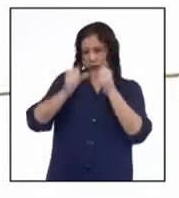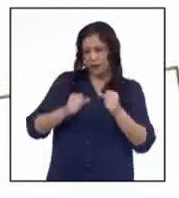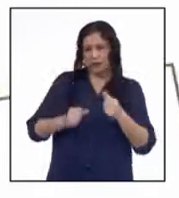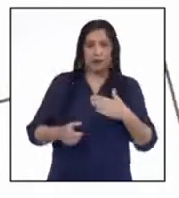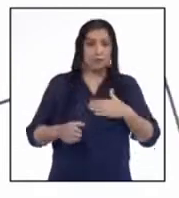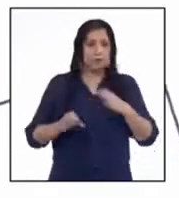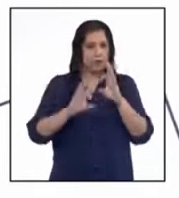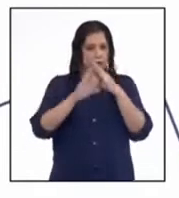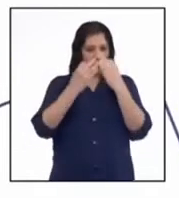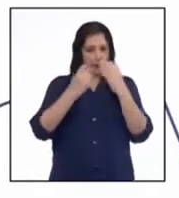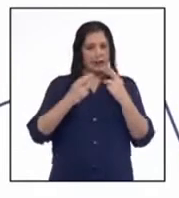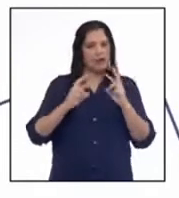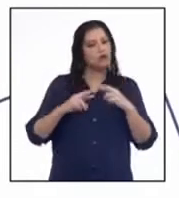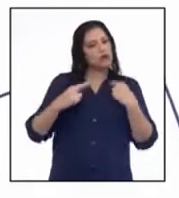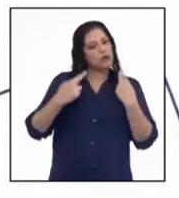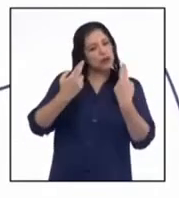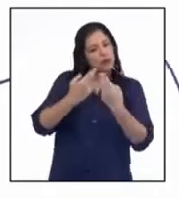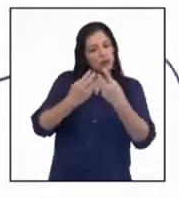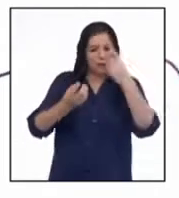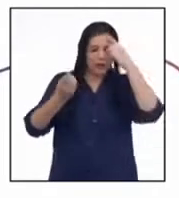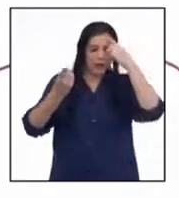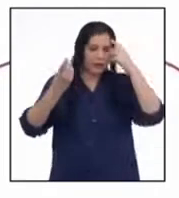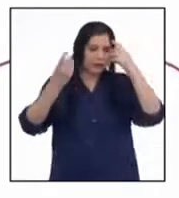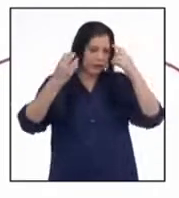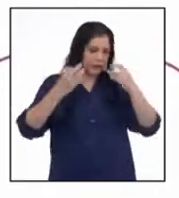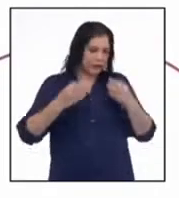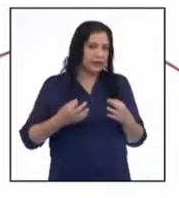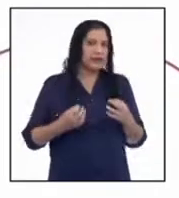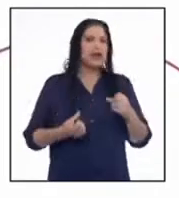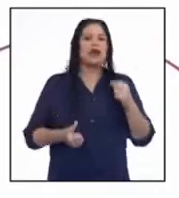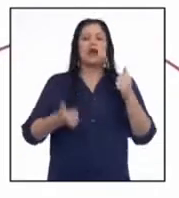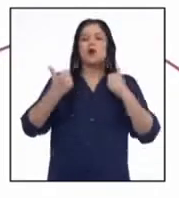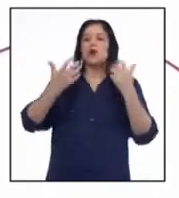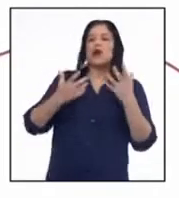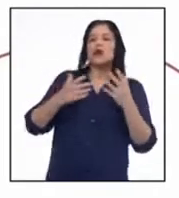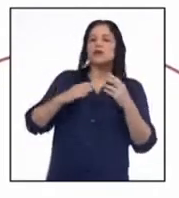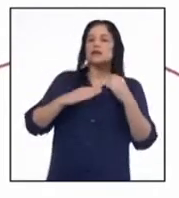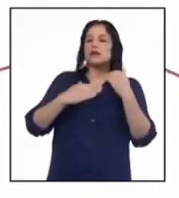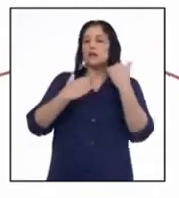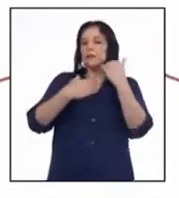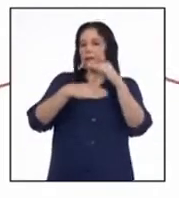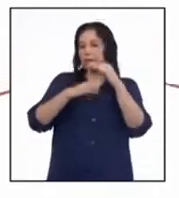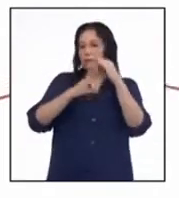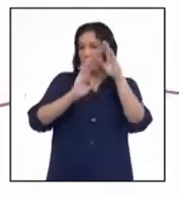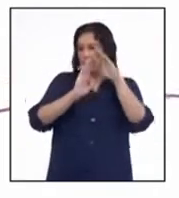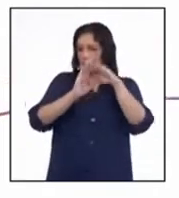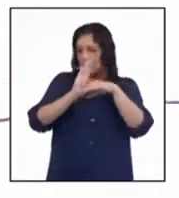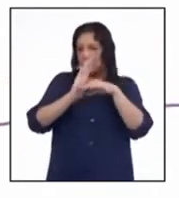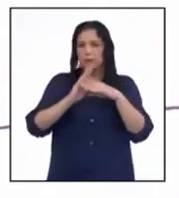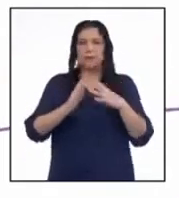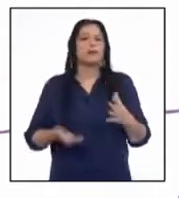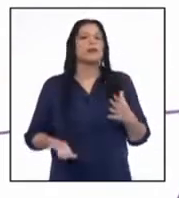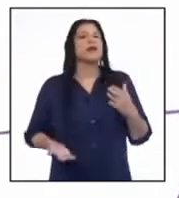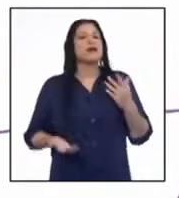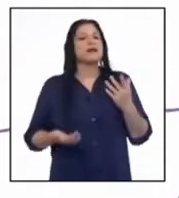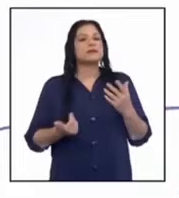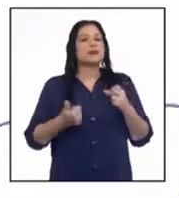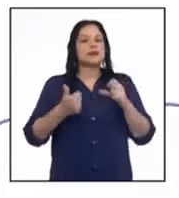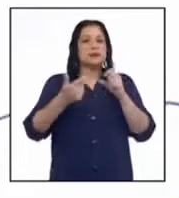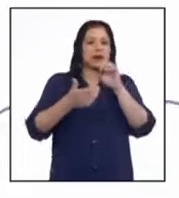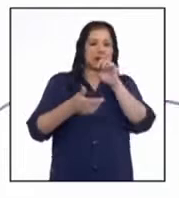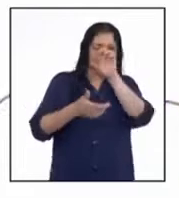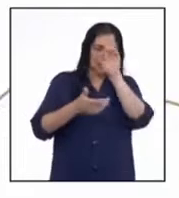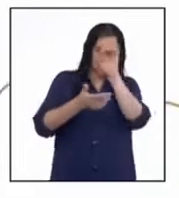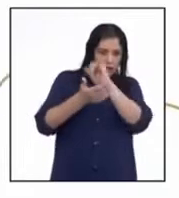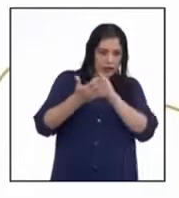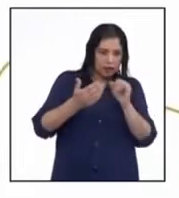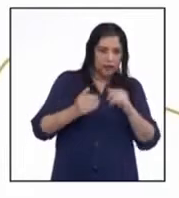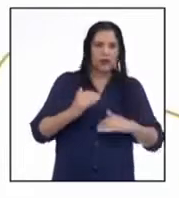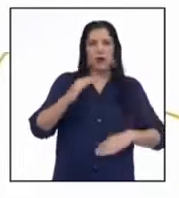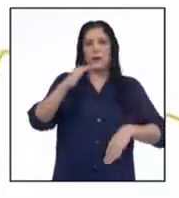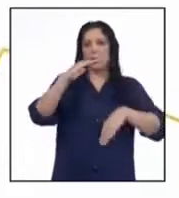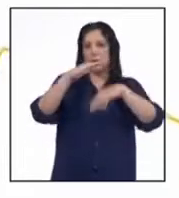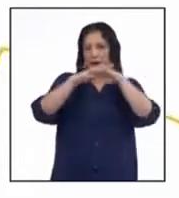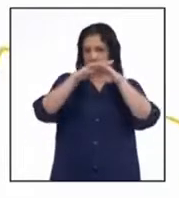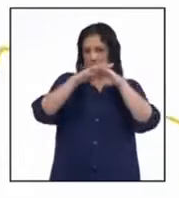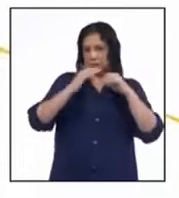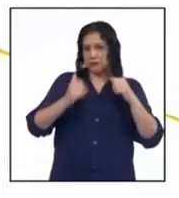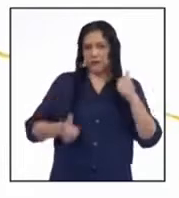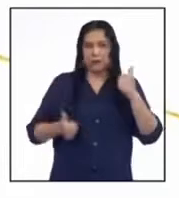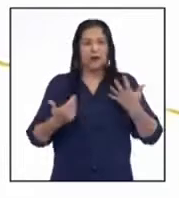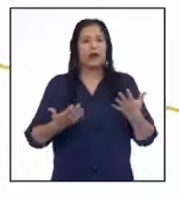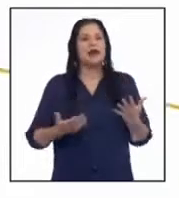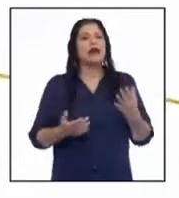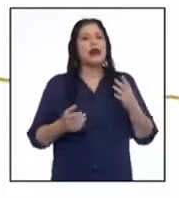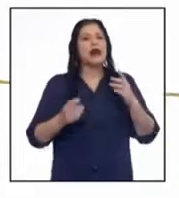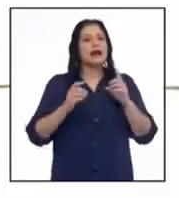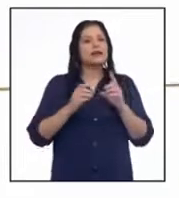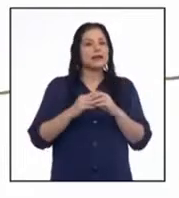En mi familia nos reunimos para decidir hacia qué extremo mínimo, es decir, hacia el centro del gráfico o máximo, es decir,